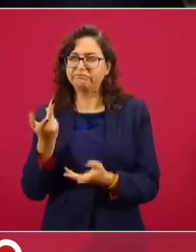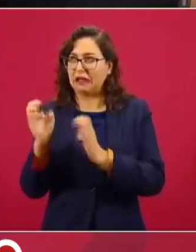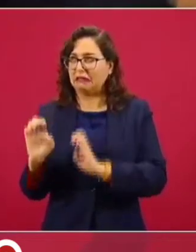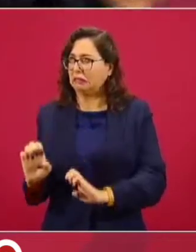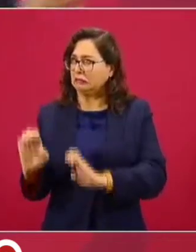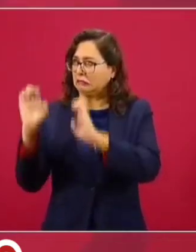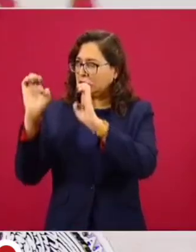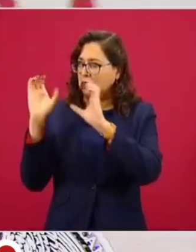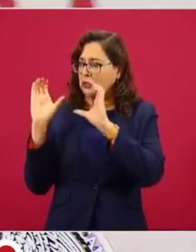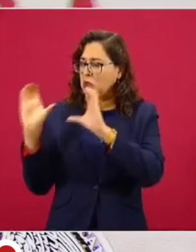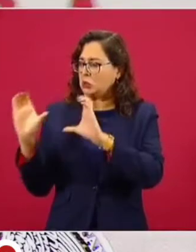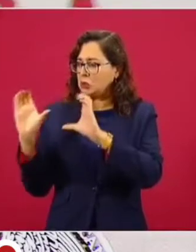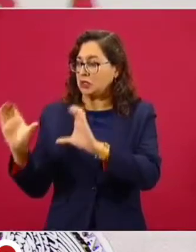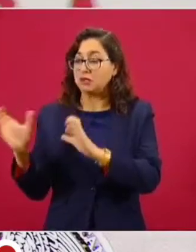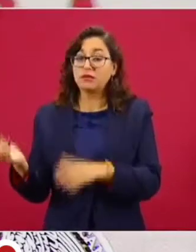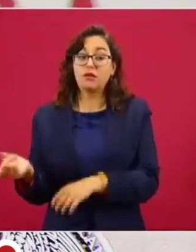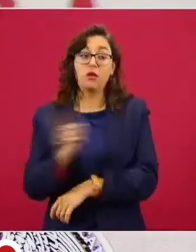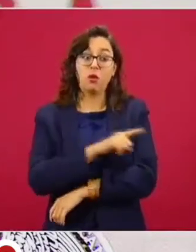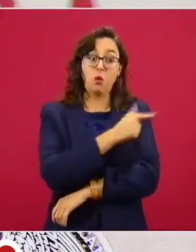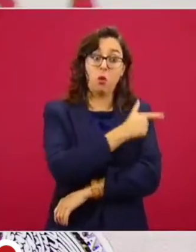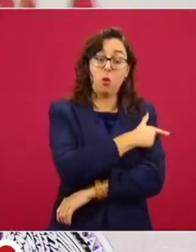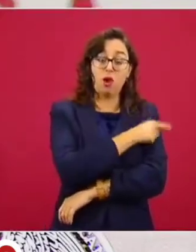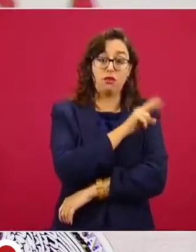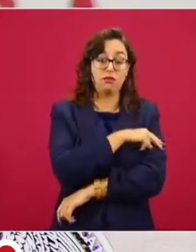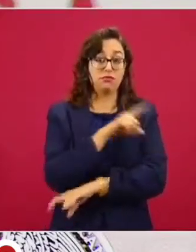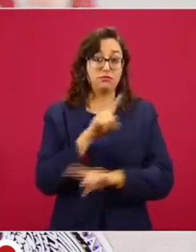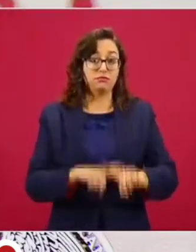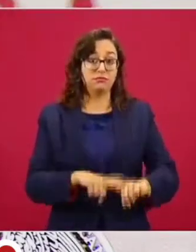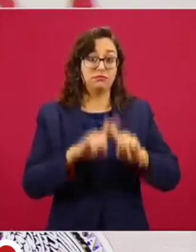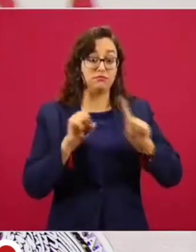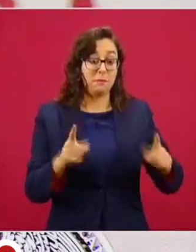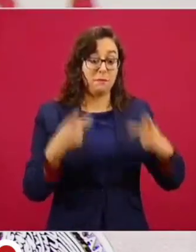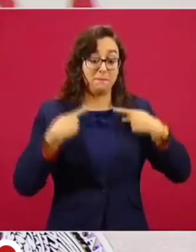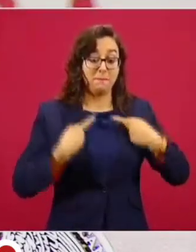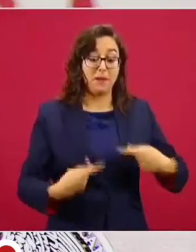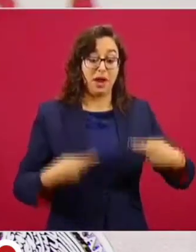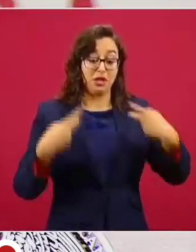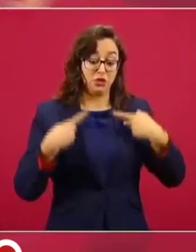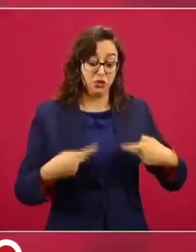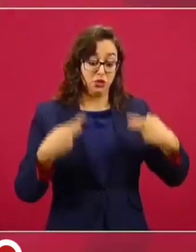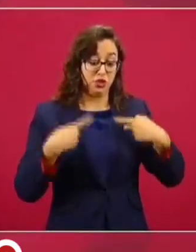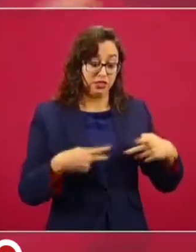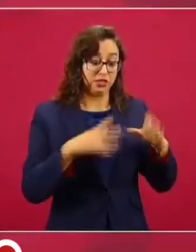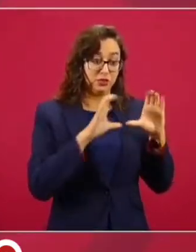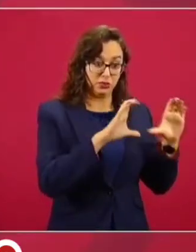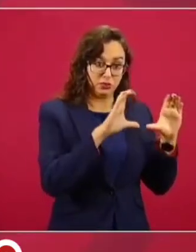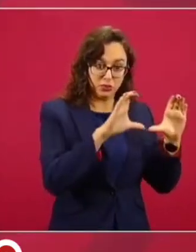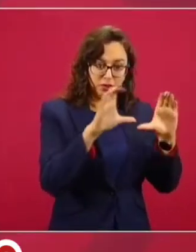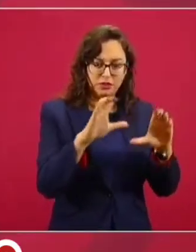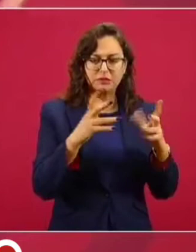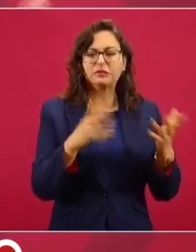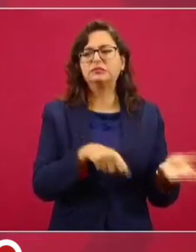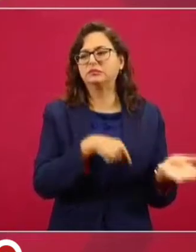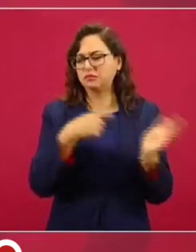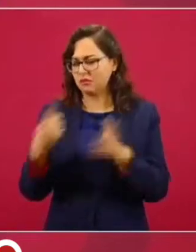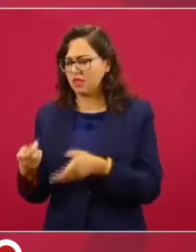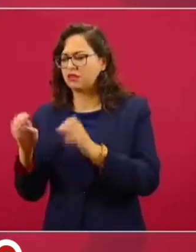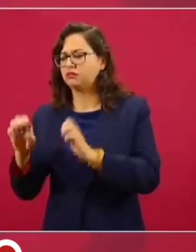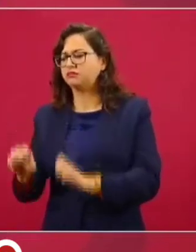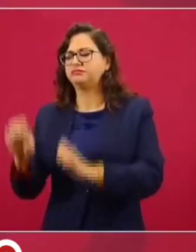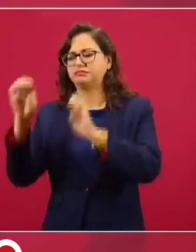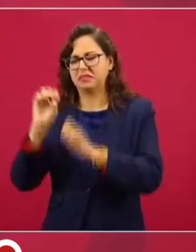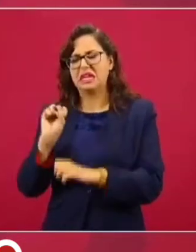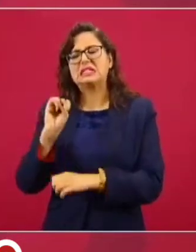a los ciudadanos, esto es para cuidar, también para proteger a servidores públicos y todo, pero